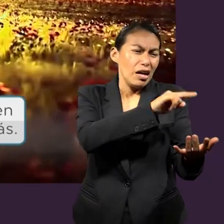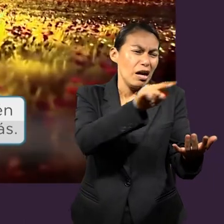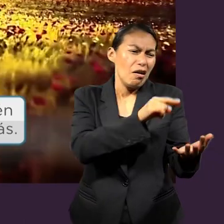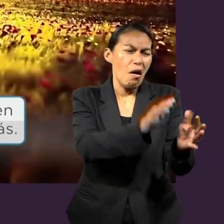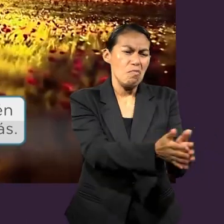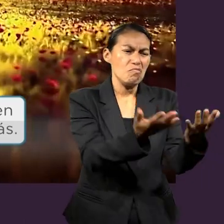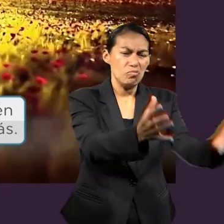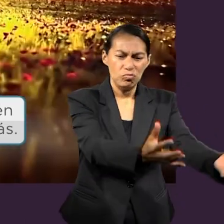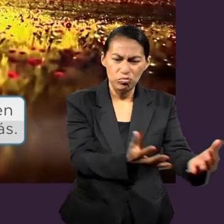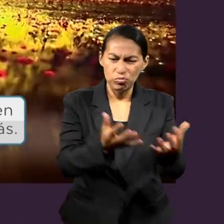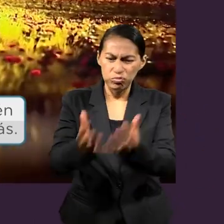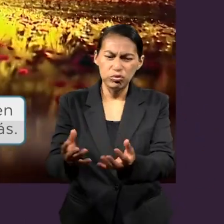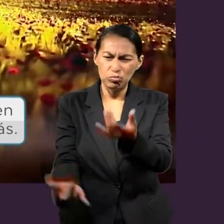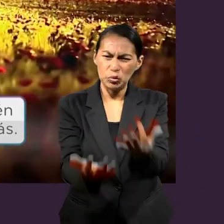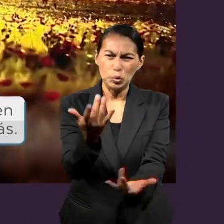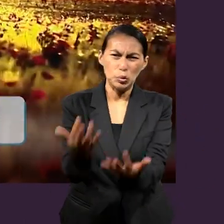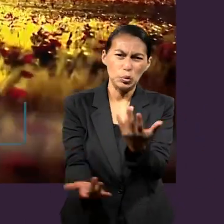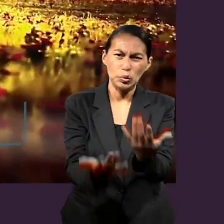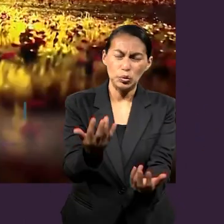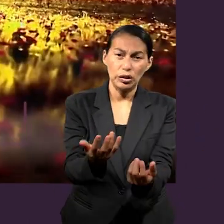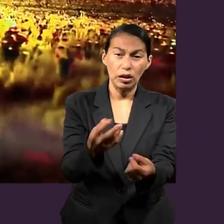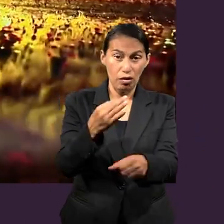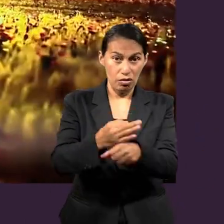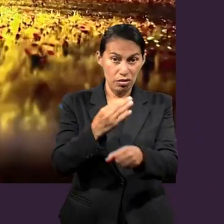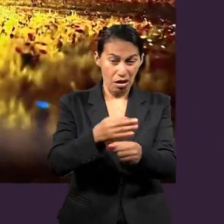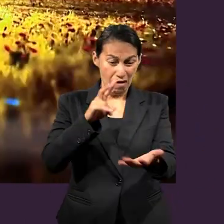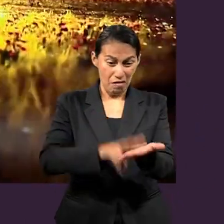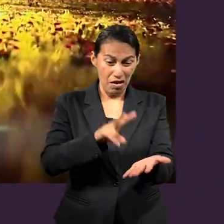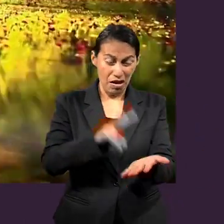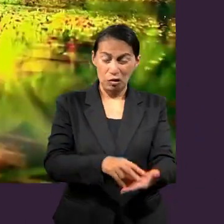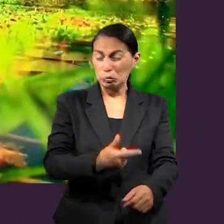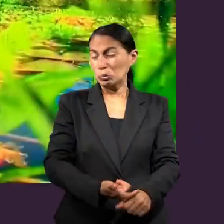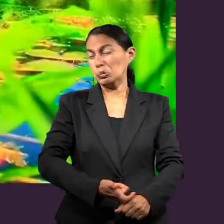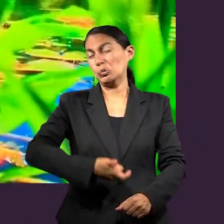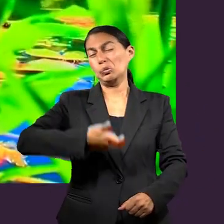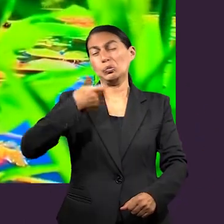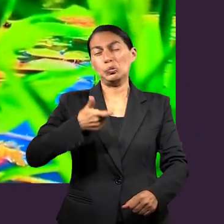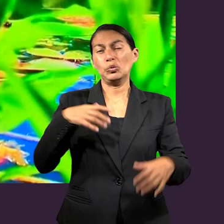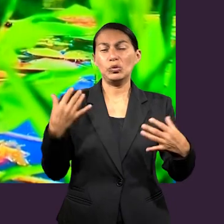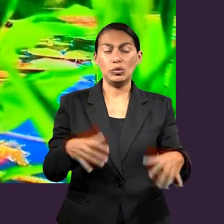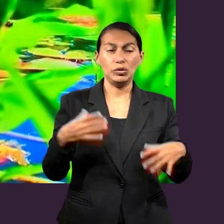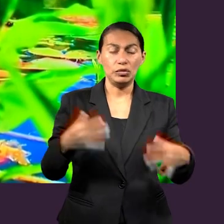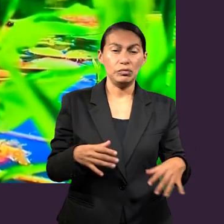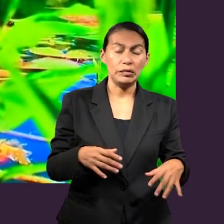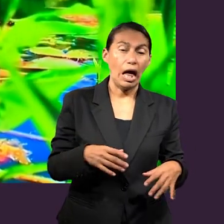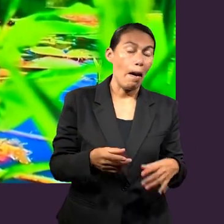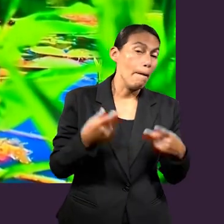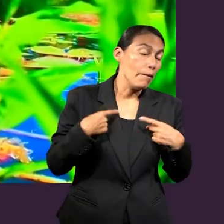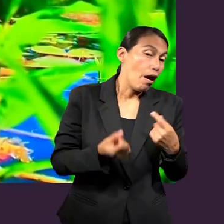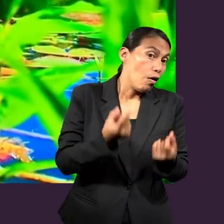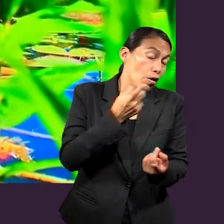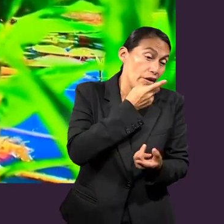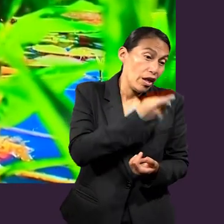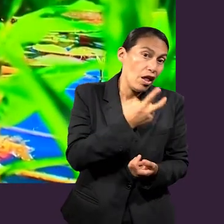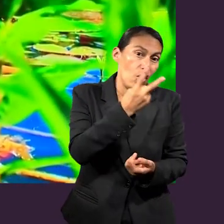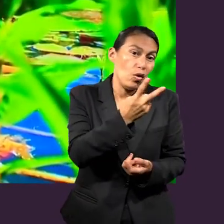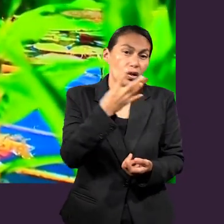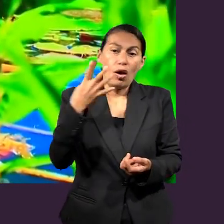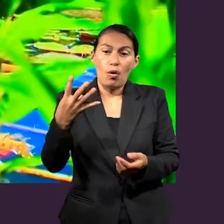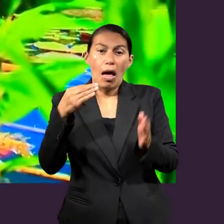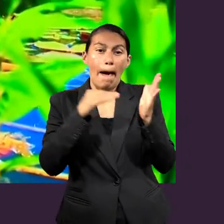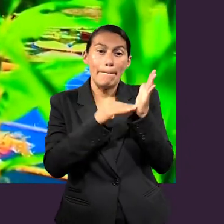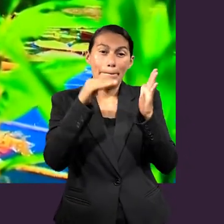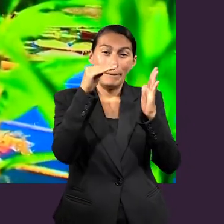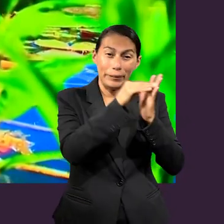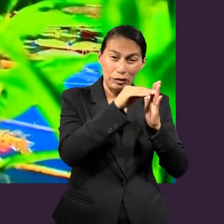manuscritos, que si lo contabilizamos en términos monetarios hoy, era ultra caro. Hay gente que habla